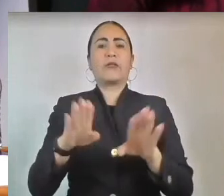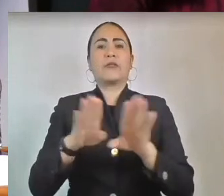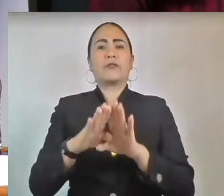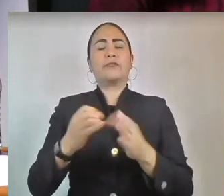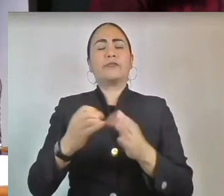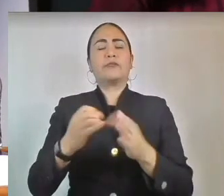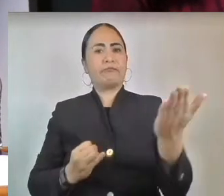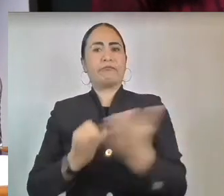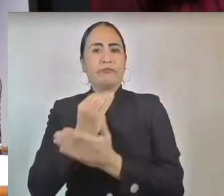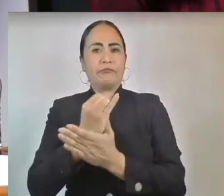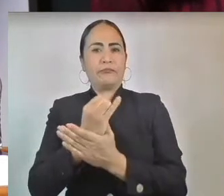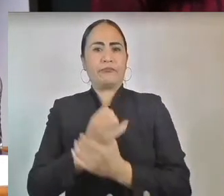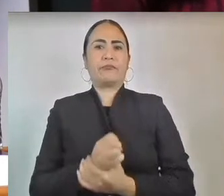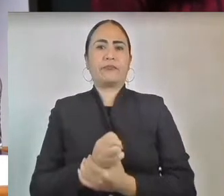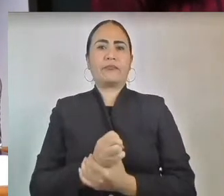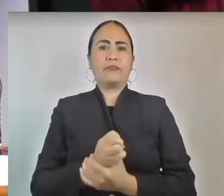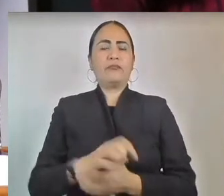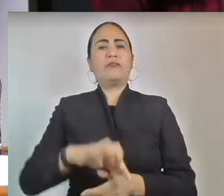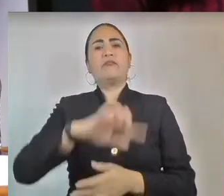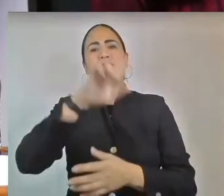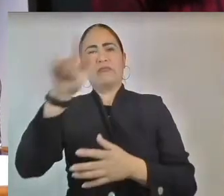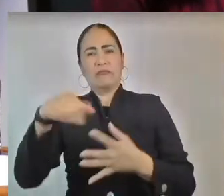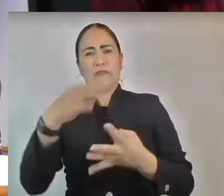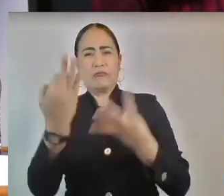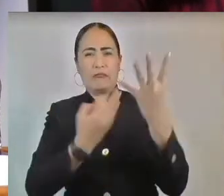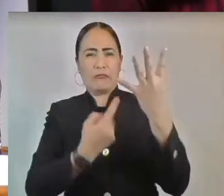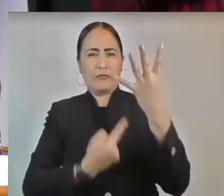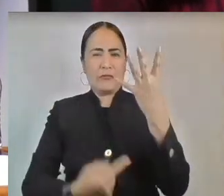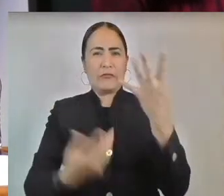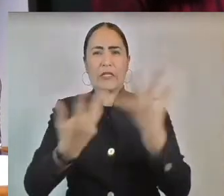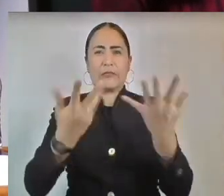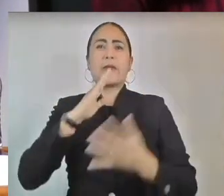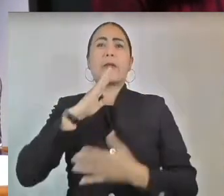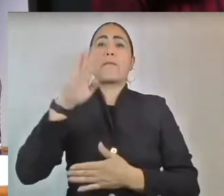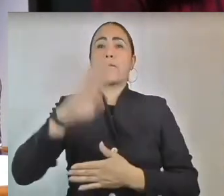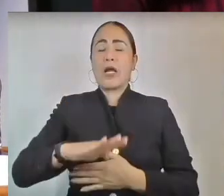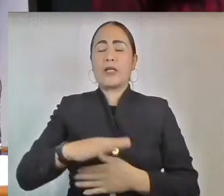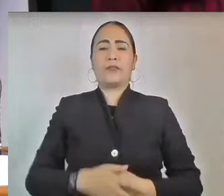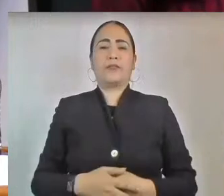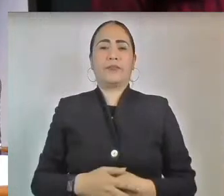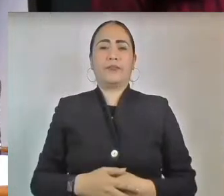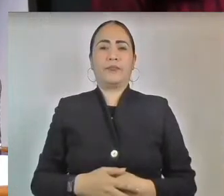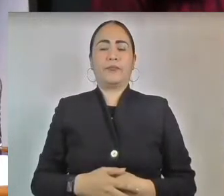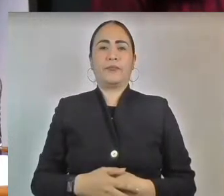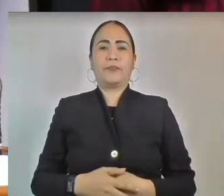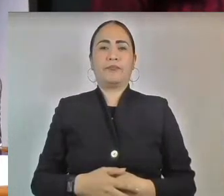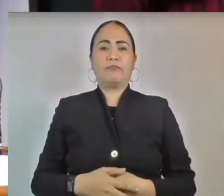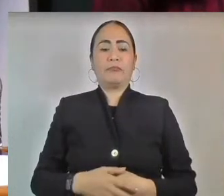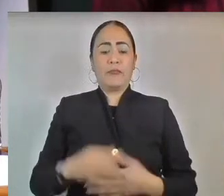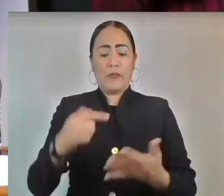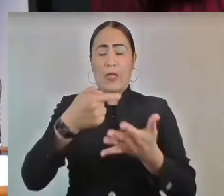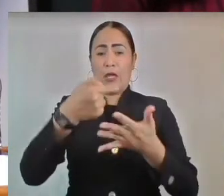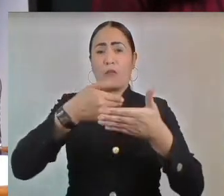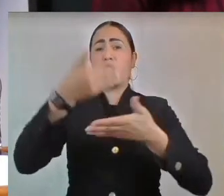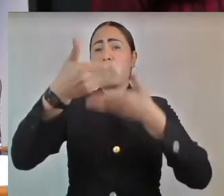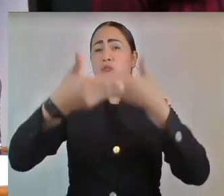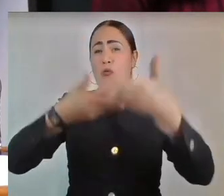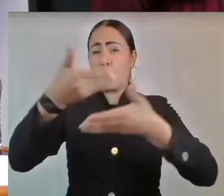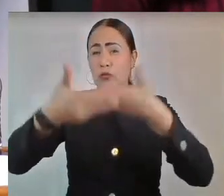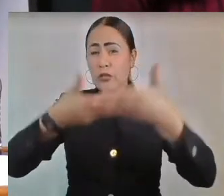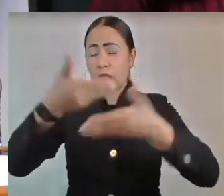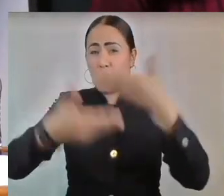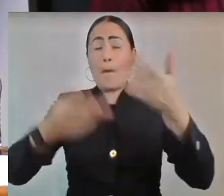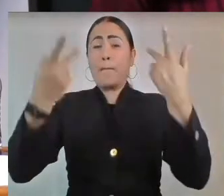que haya causado Estado. Al someterse a lo dispuesto en el presente proceso, las personas